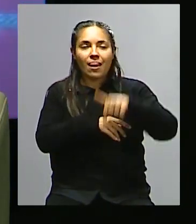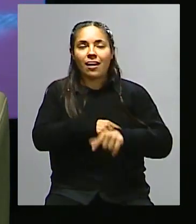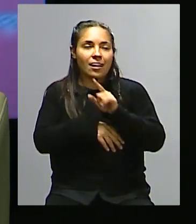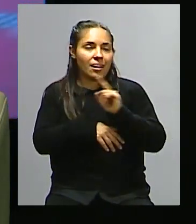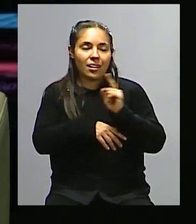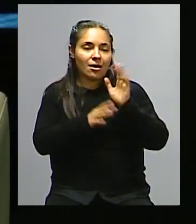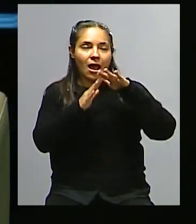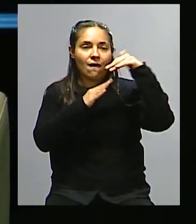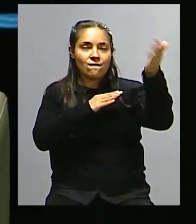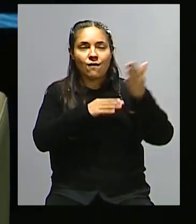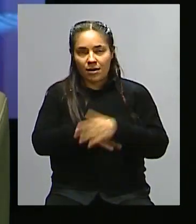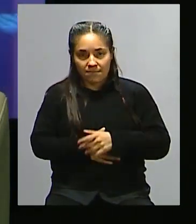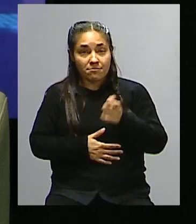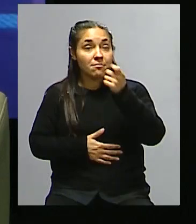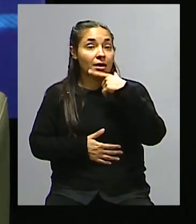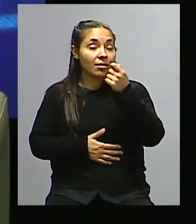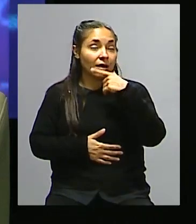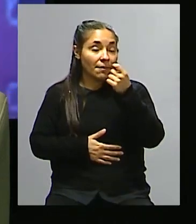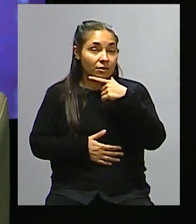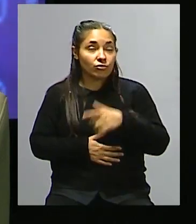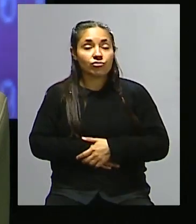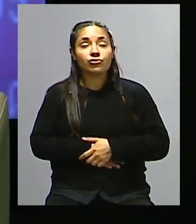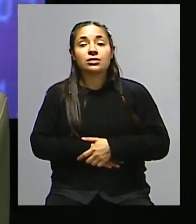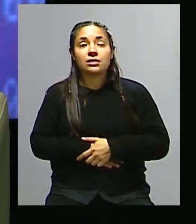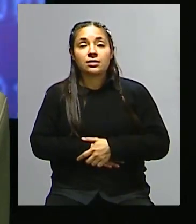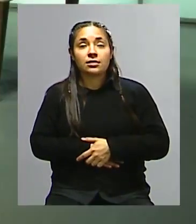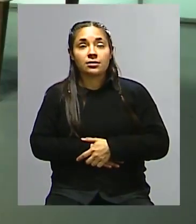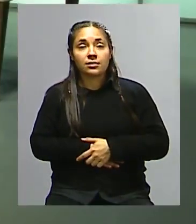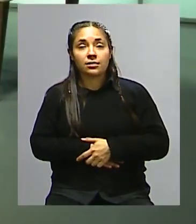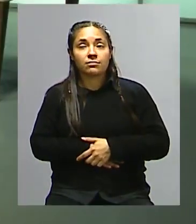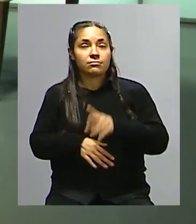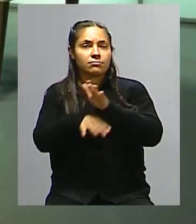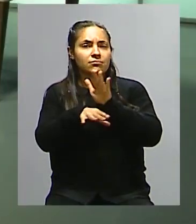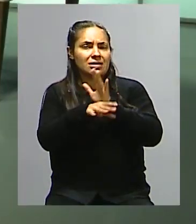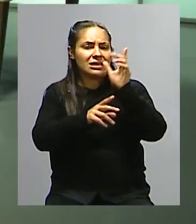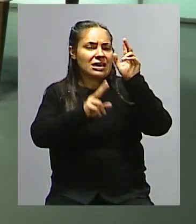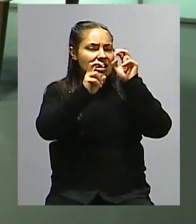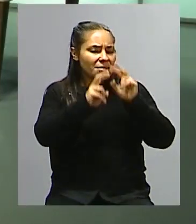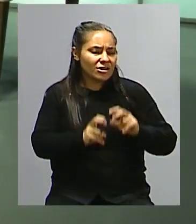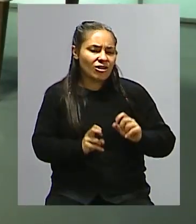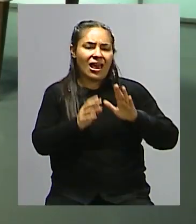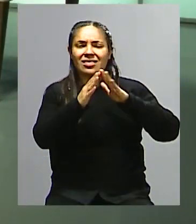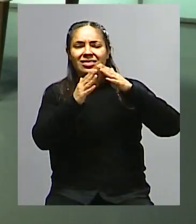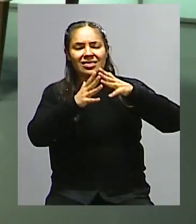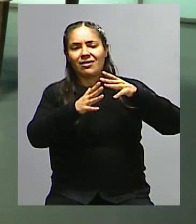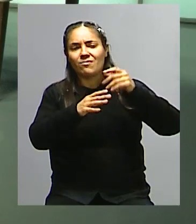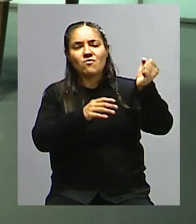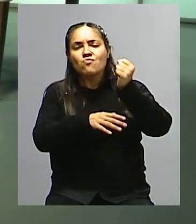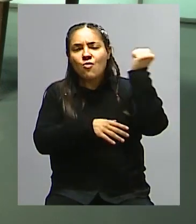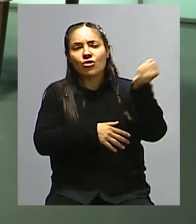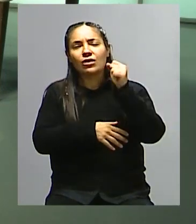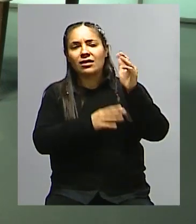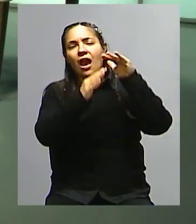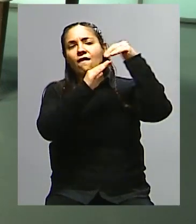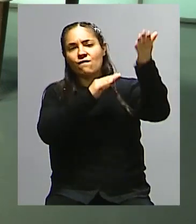medicamento, estamos hablando de grandes investigadores transnacionales, normalmente, y no es que